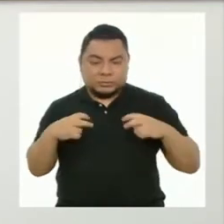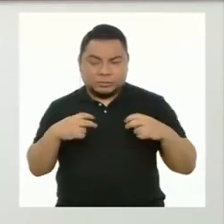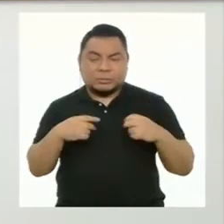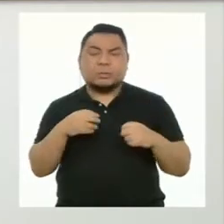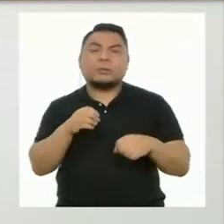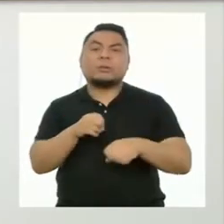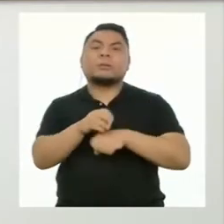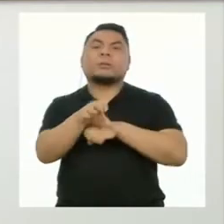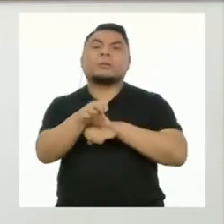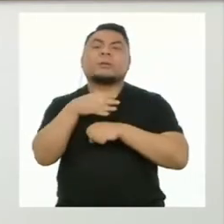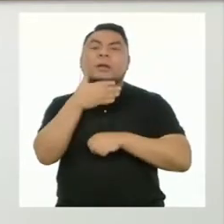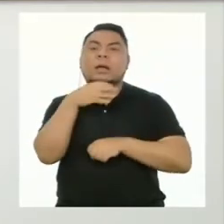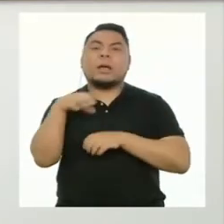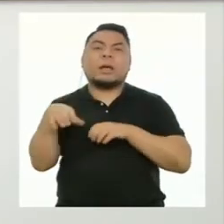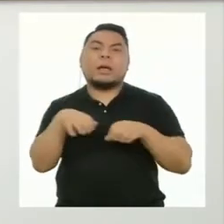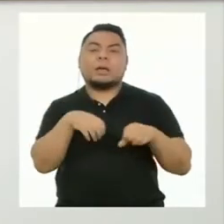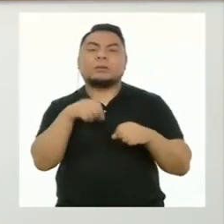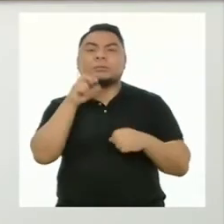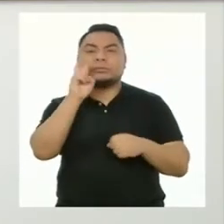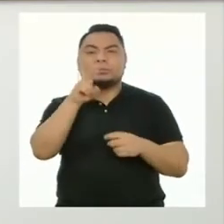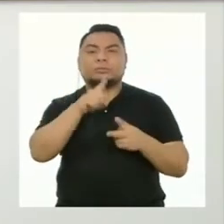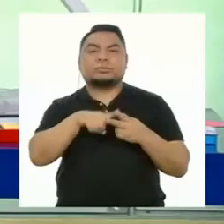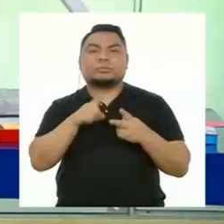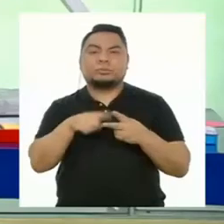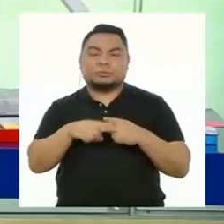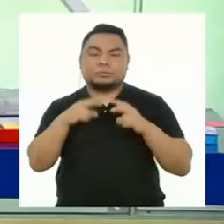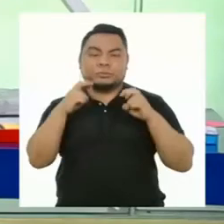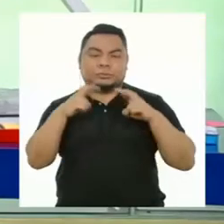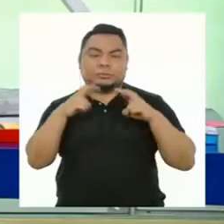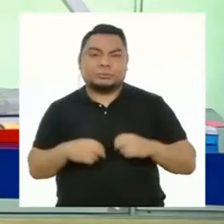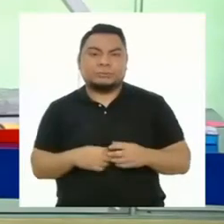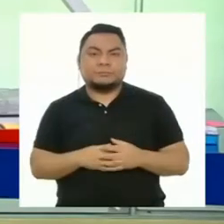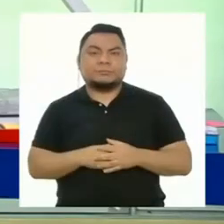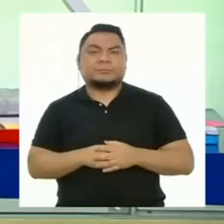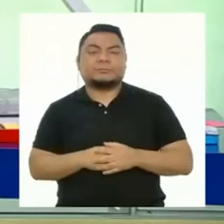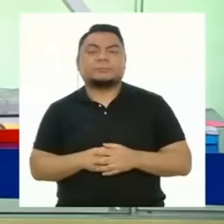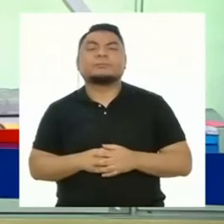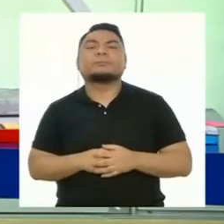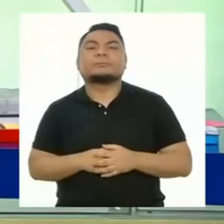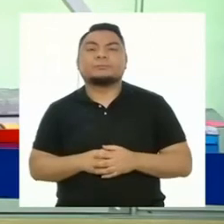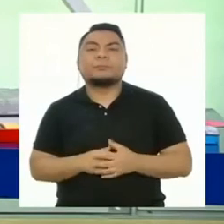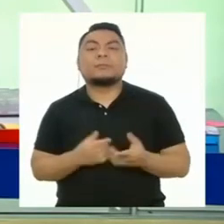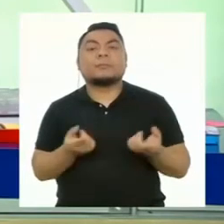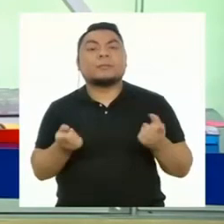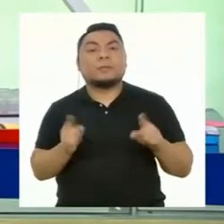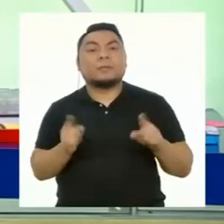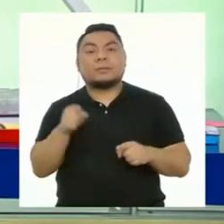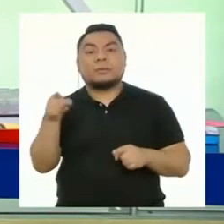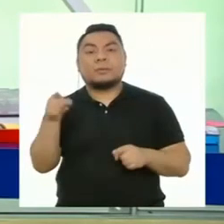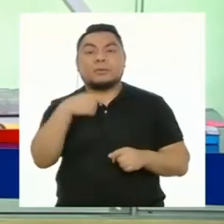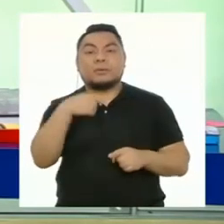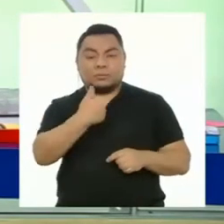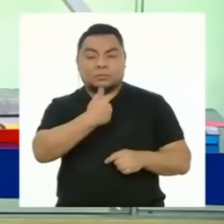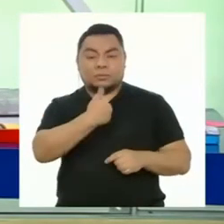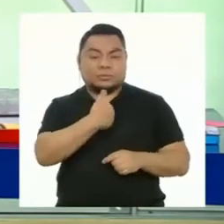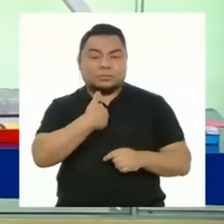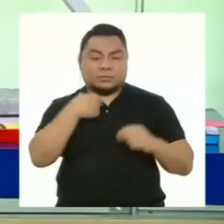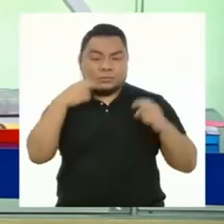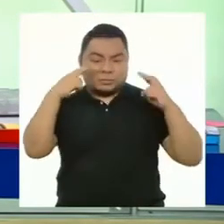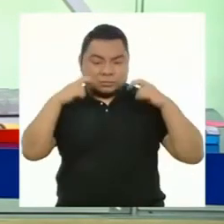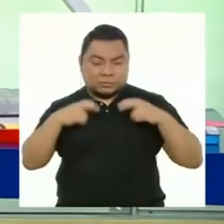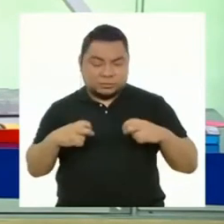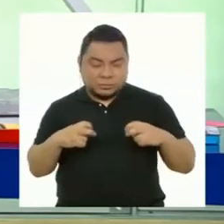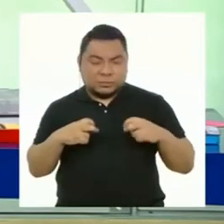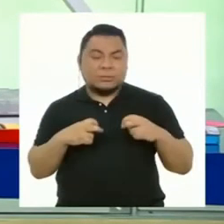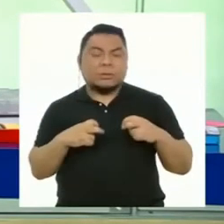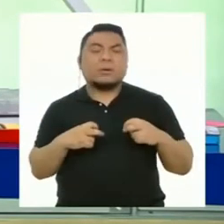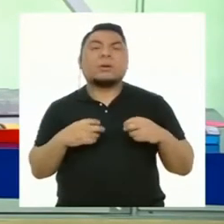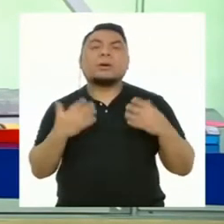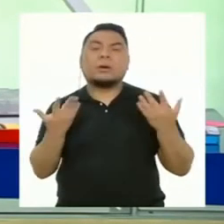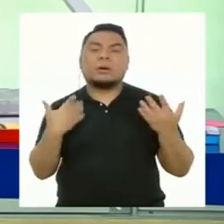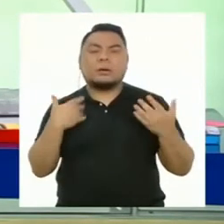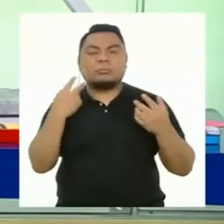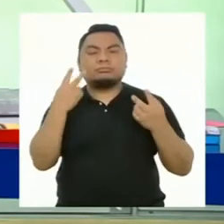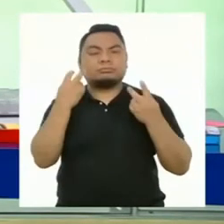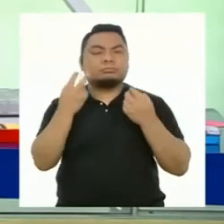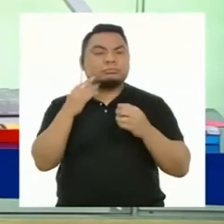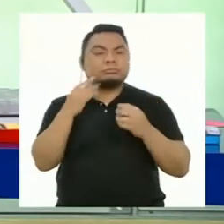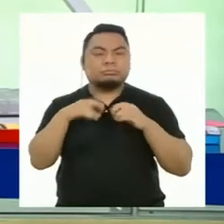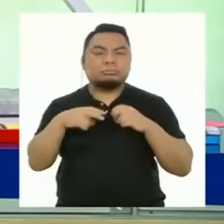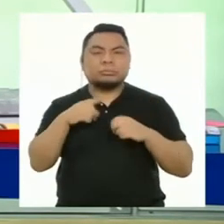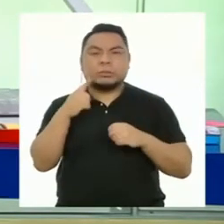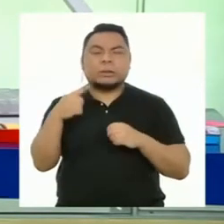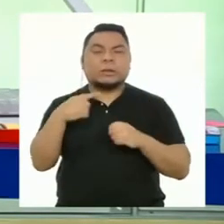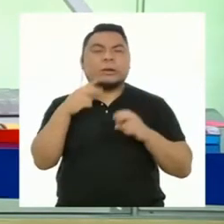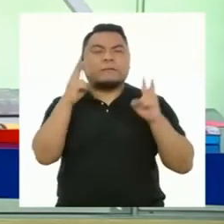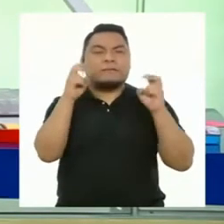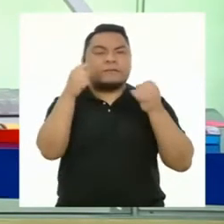es recomendable hacer ambas evaluaciones. Entonces, al hablar de auto-evaluación, no solo hablamos de los avances de cada